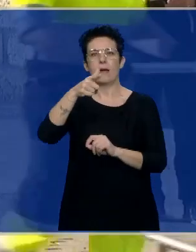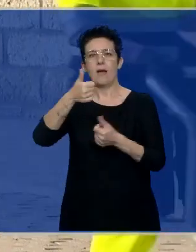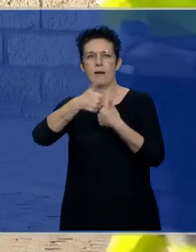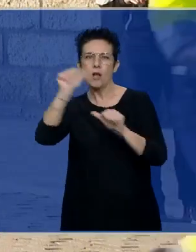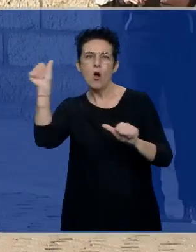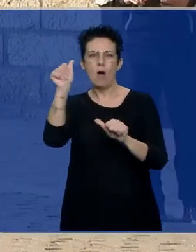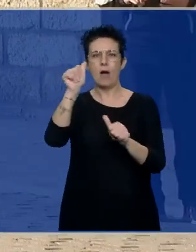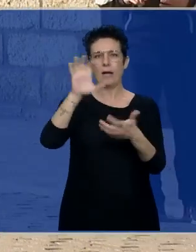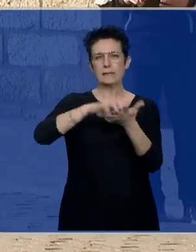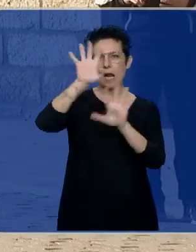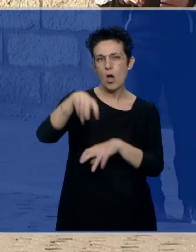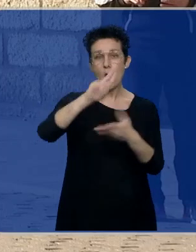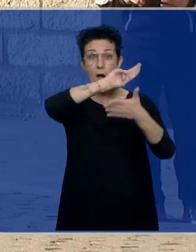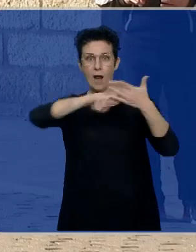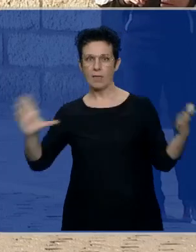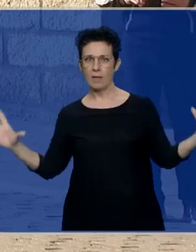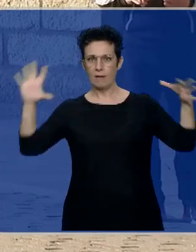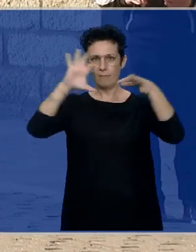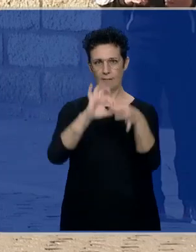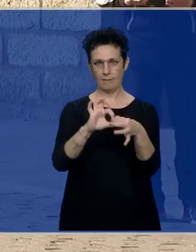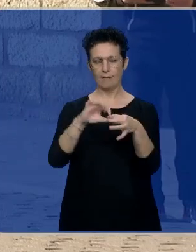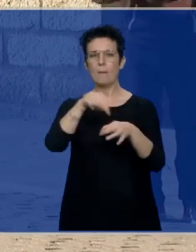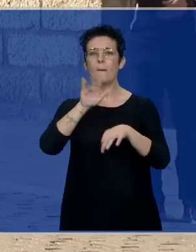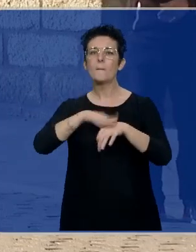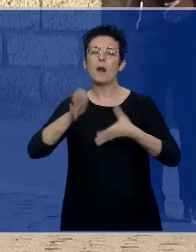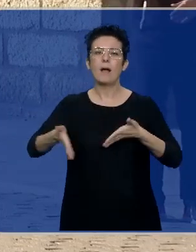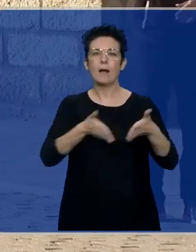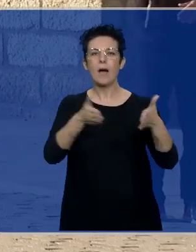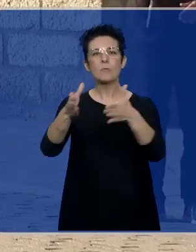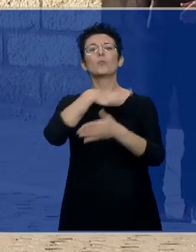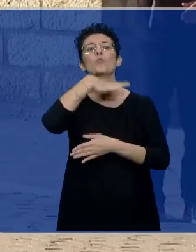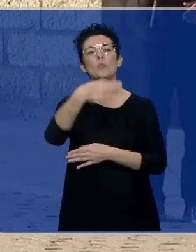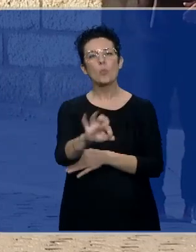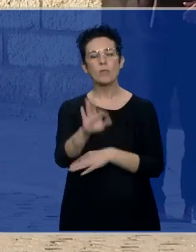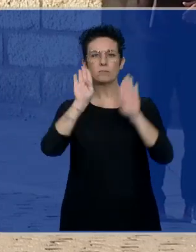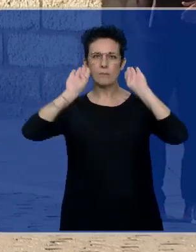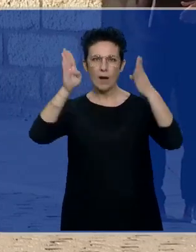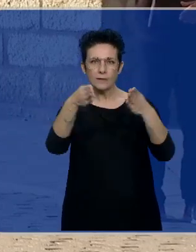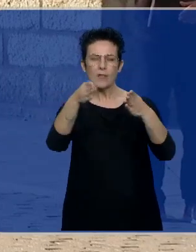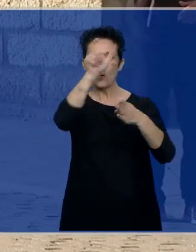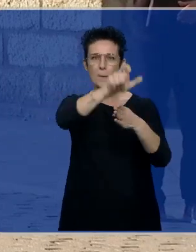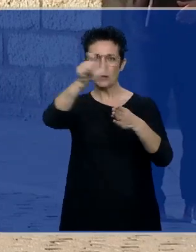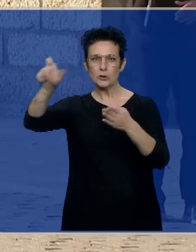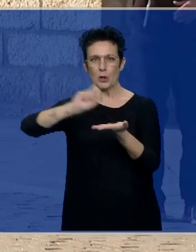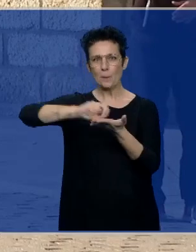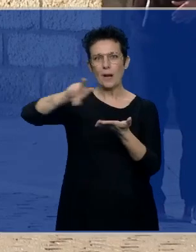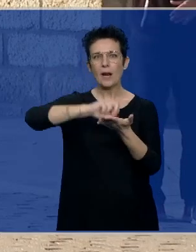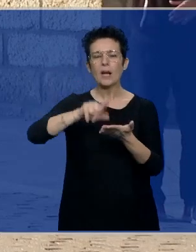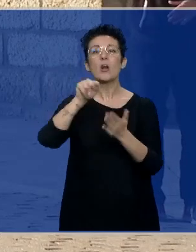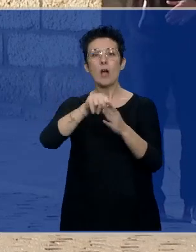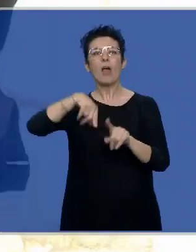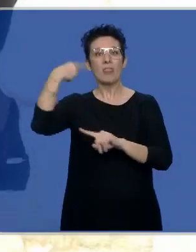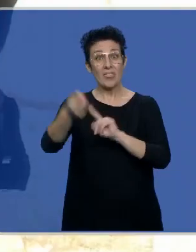Castilla León y de Galicia que se unen en torno a un camino para atender, cuidar a los peregrinos que a su vez van a dar